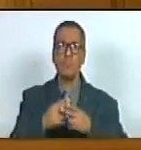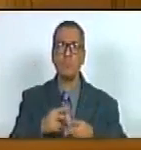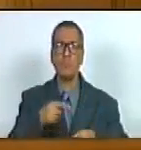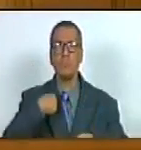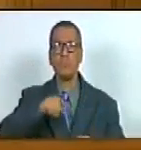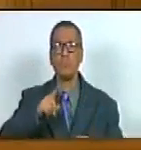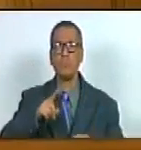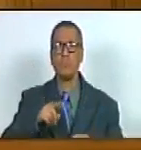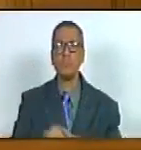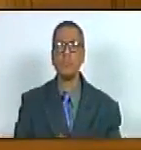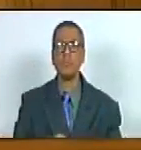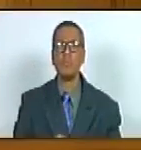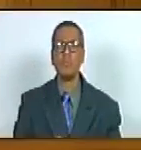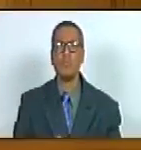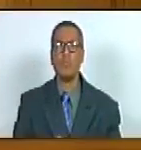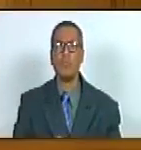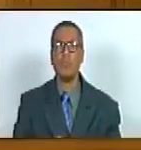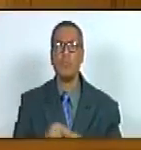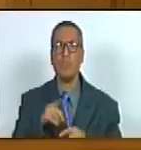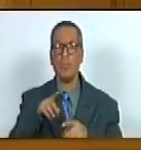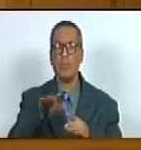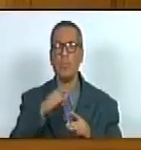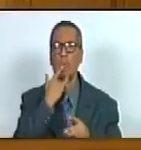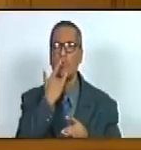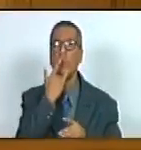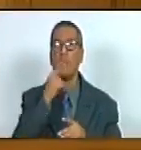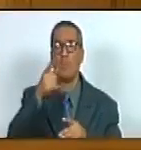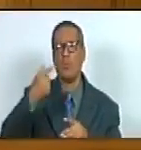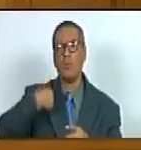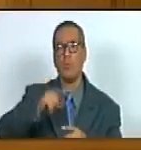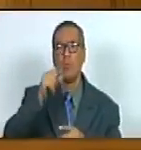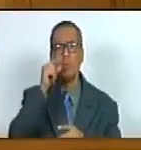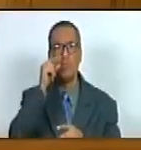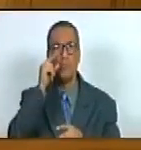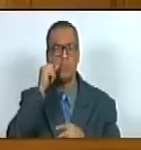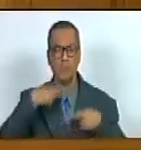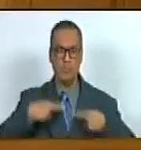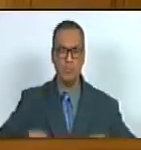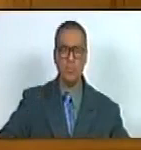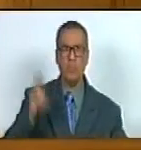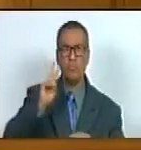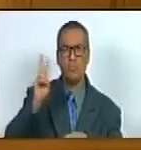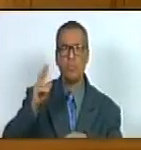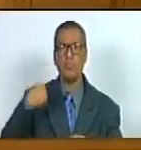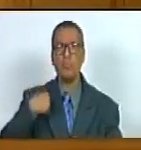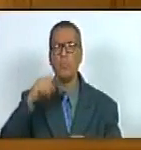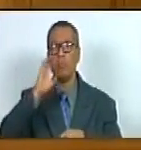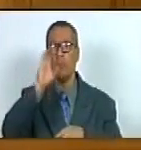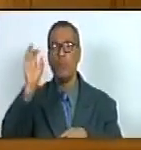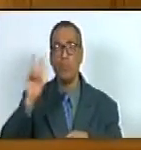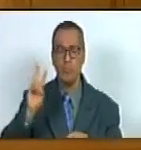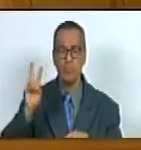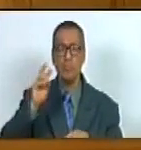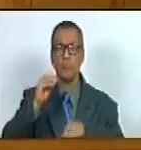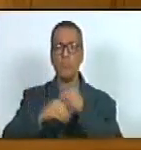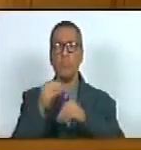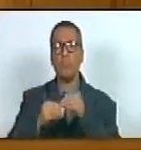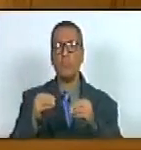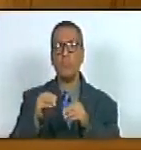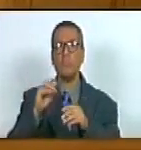valor inherente del ser humano considerando que Venezuela se constituye como un estado